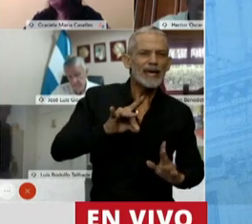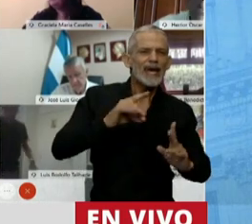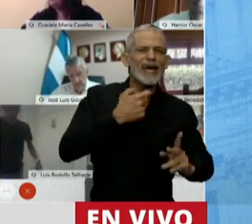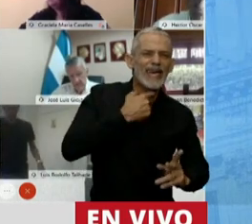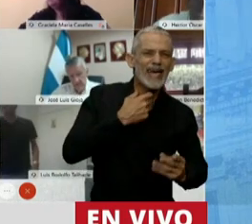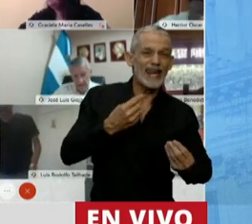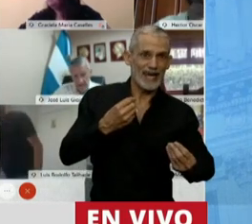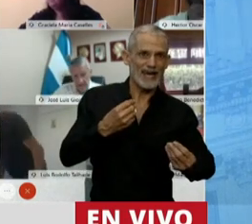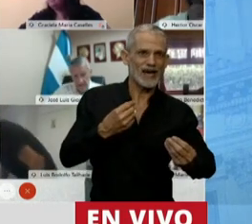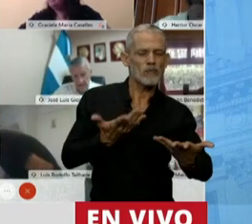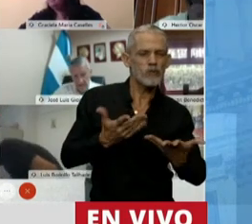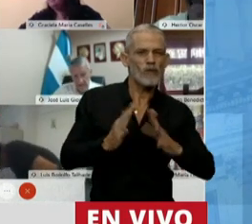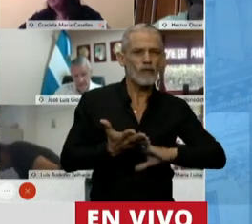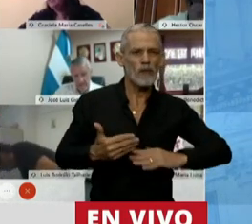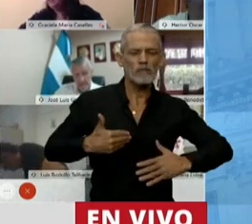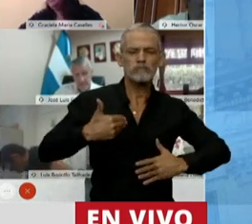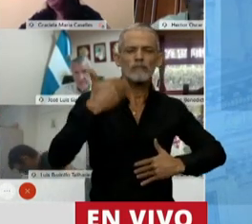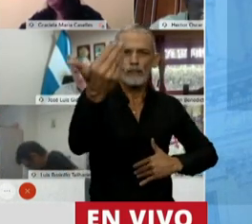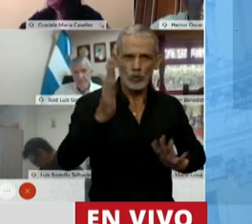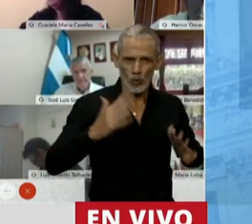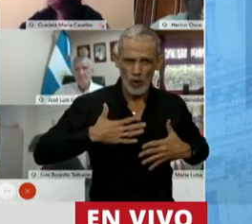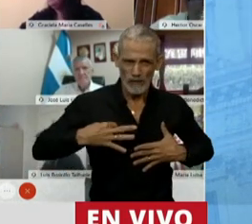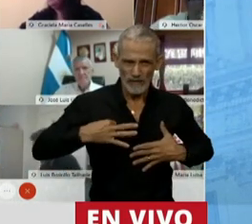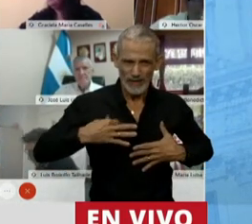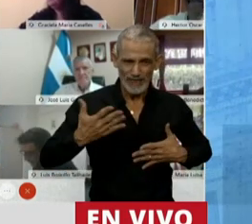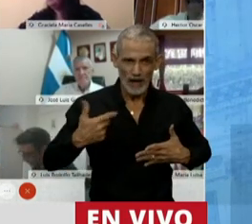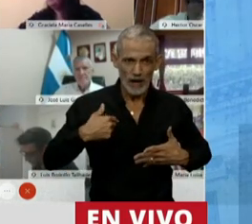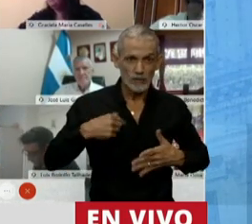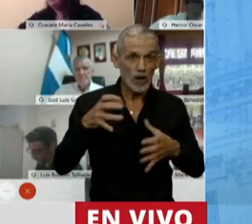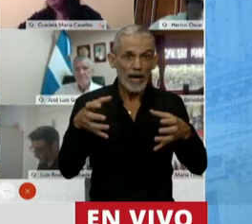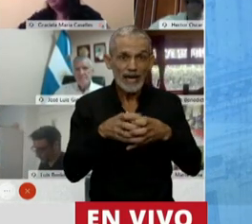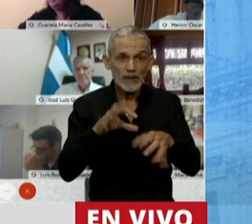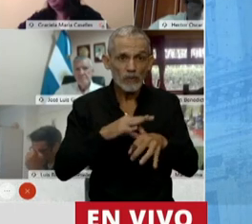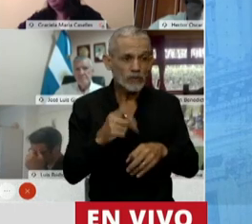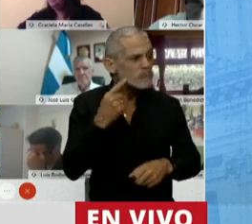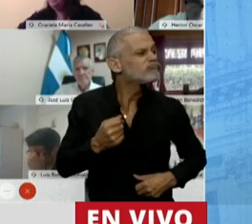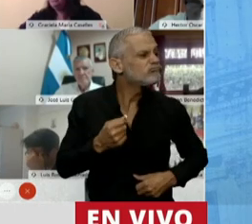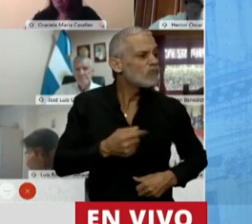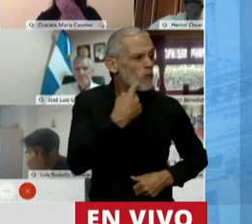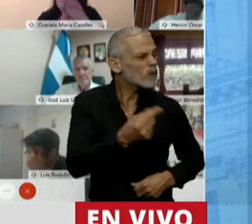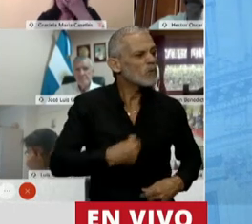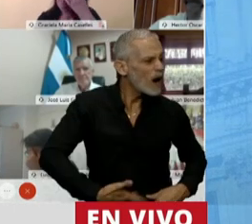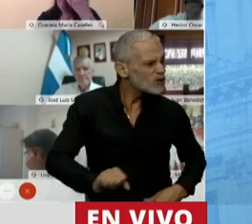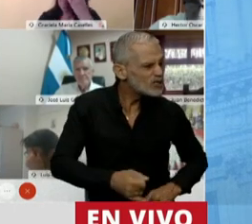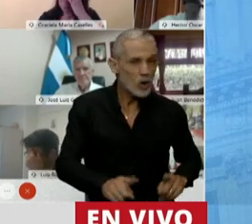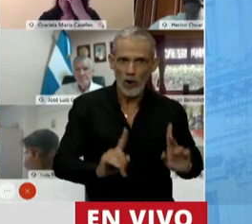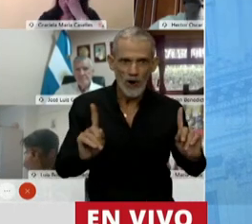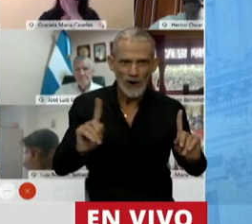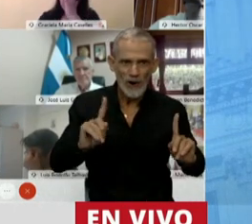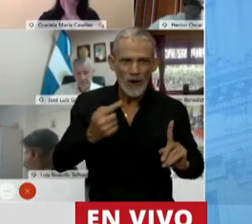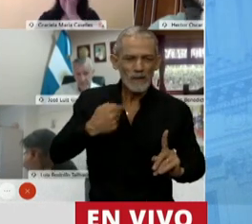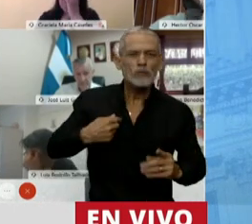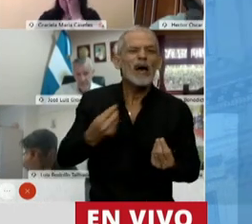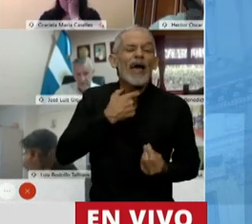está construyendo hacia adelante. Y no da por sentado nada, me parece absolutamente interesante también poder pensarlo